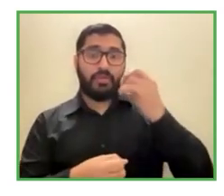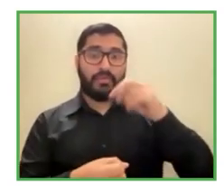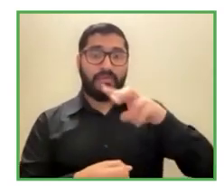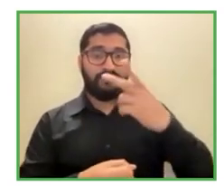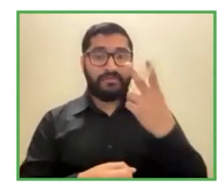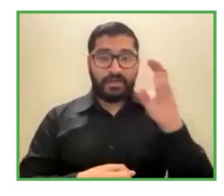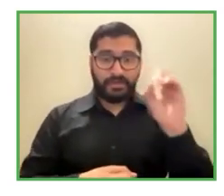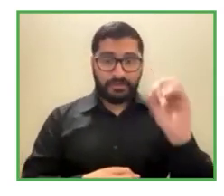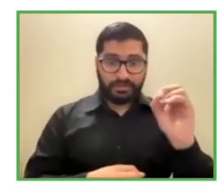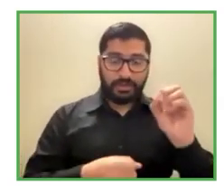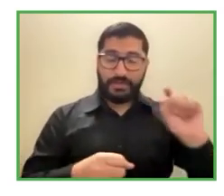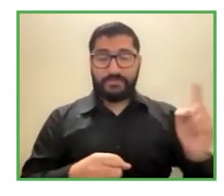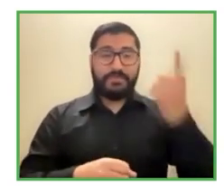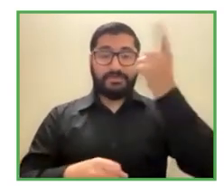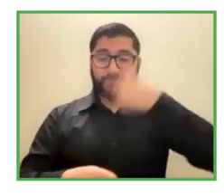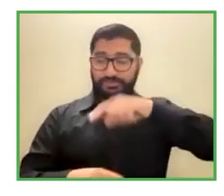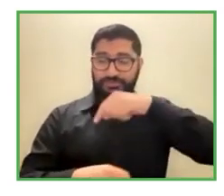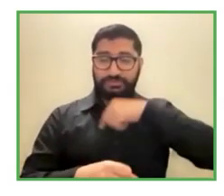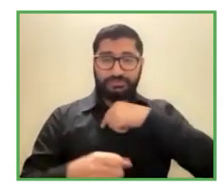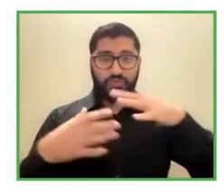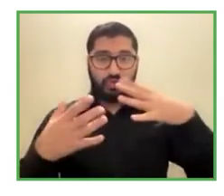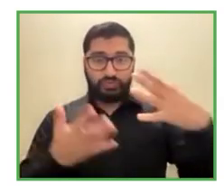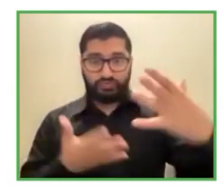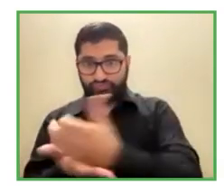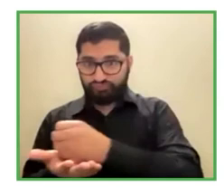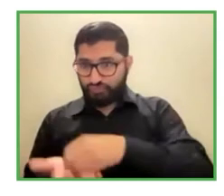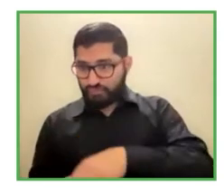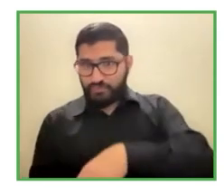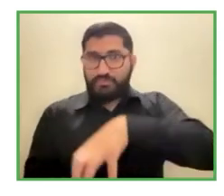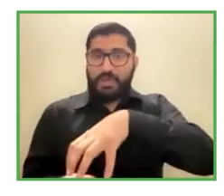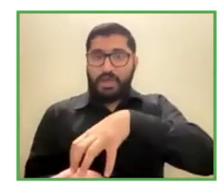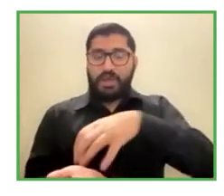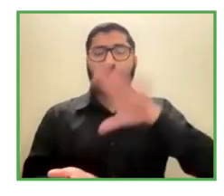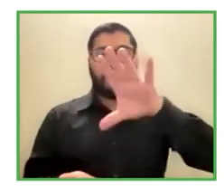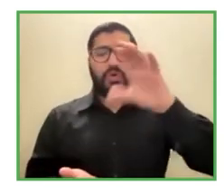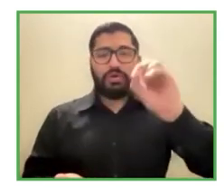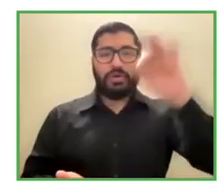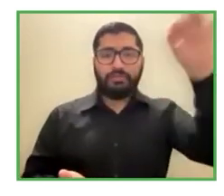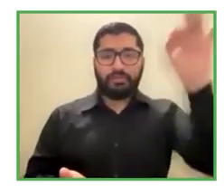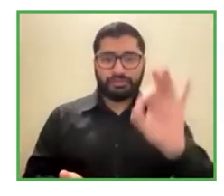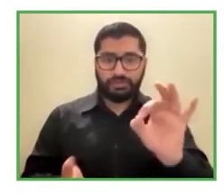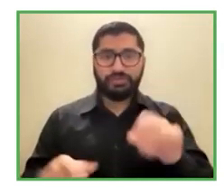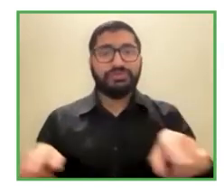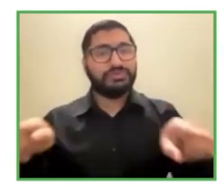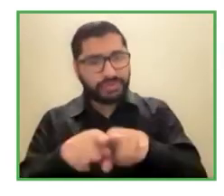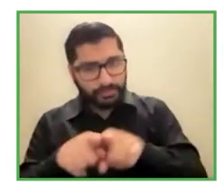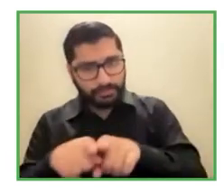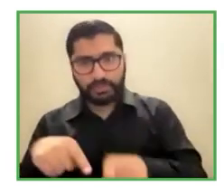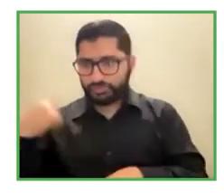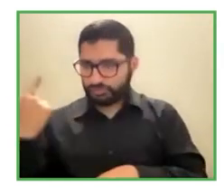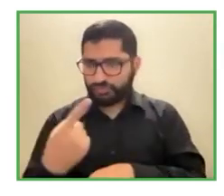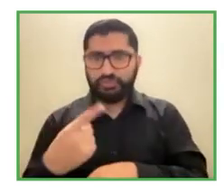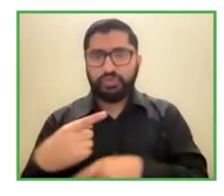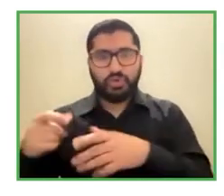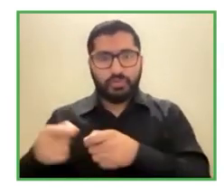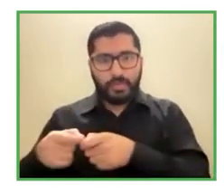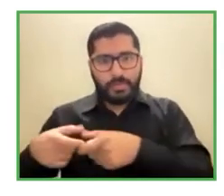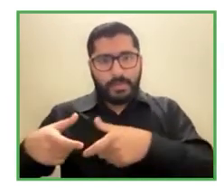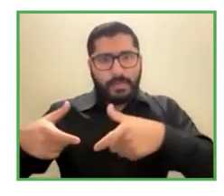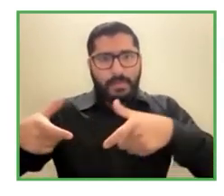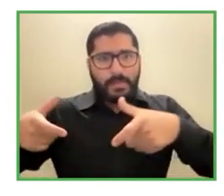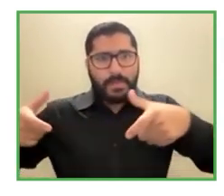en un 50% y nosotros también seguimos creciendo este año y para el 2022 nuestros ingresos